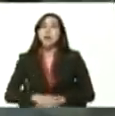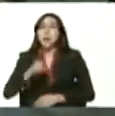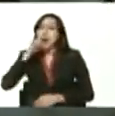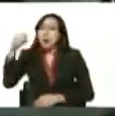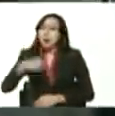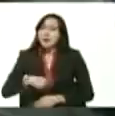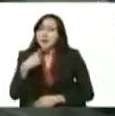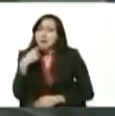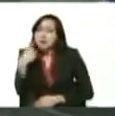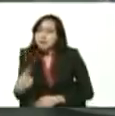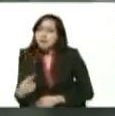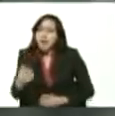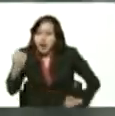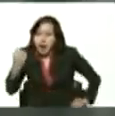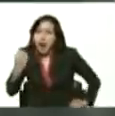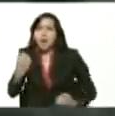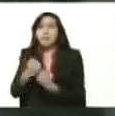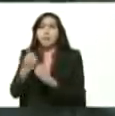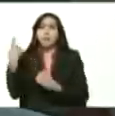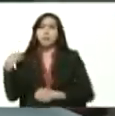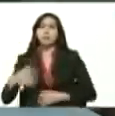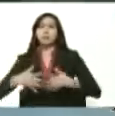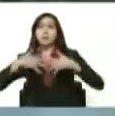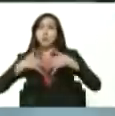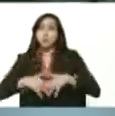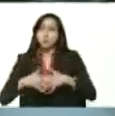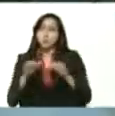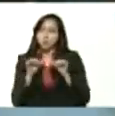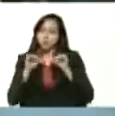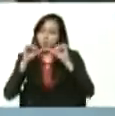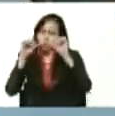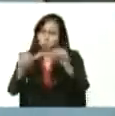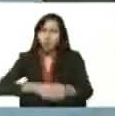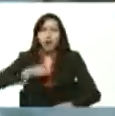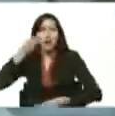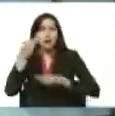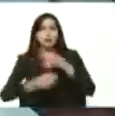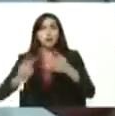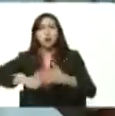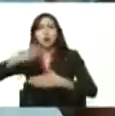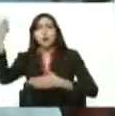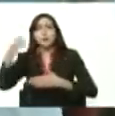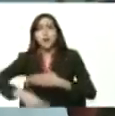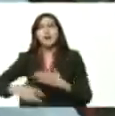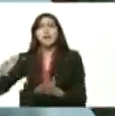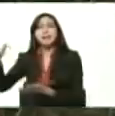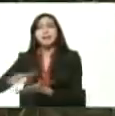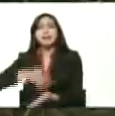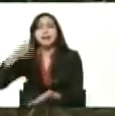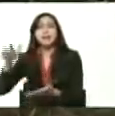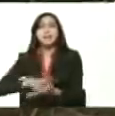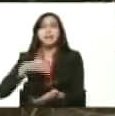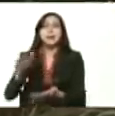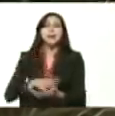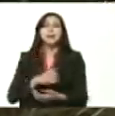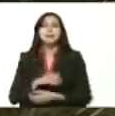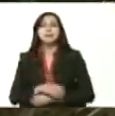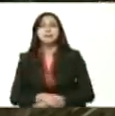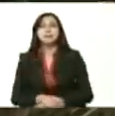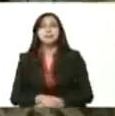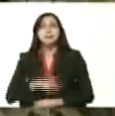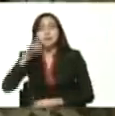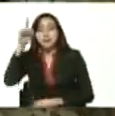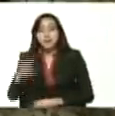en jefe cuente con el equipo de Pequibén para seguir cumpliendo con el plan de siembra Carabobo